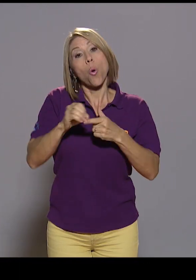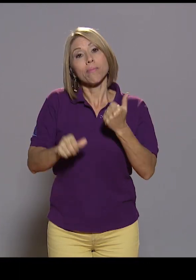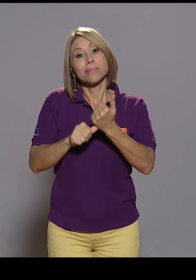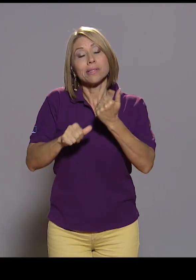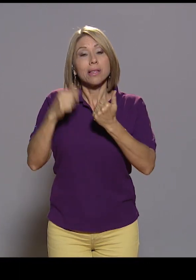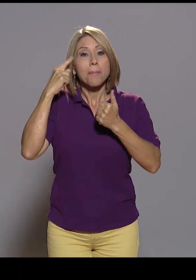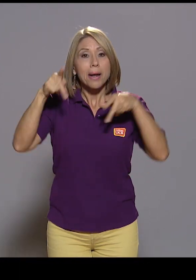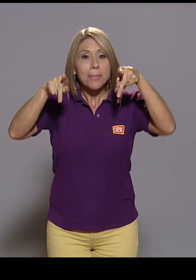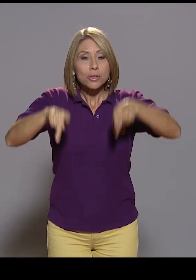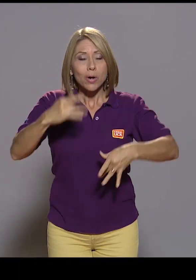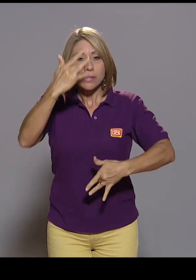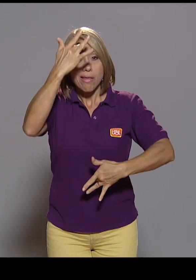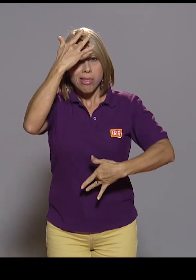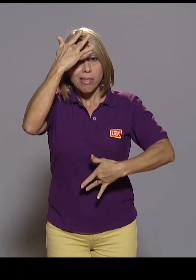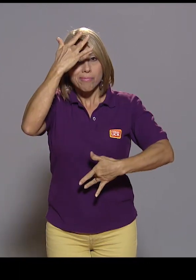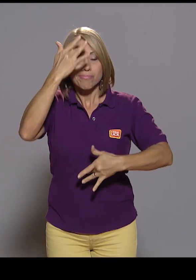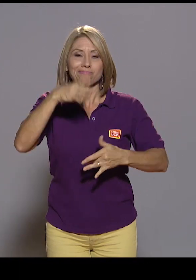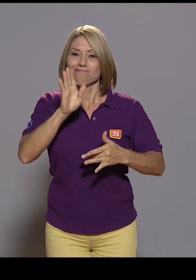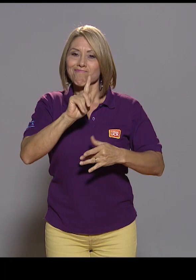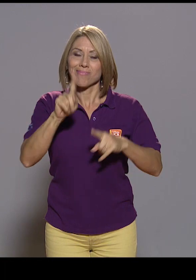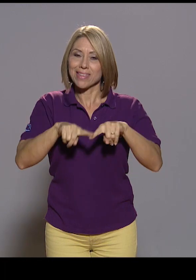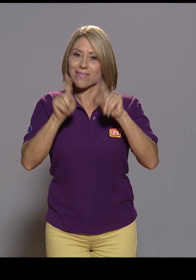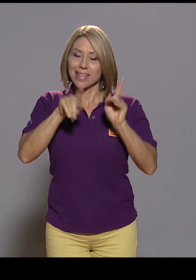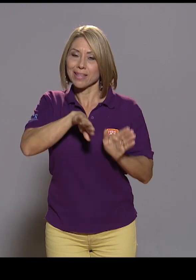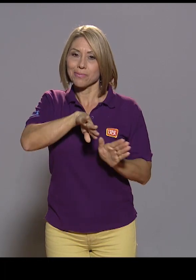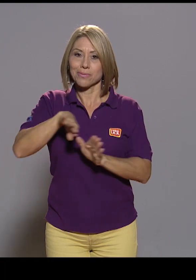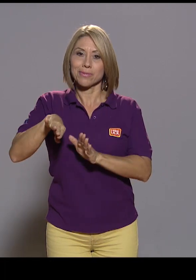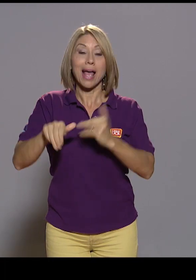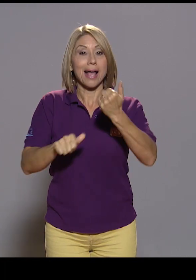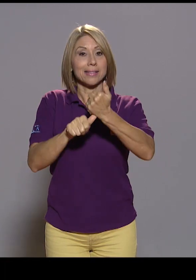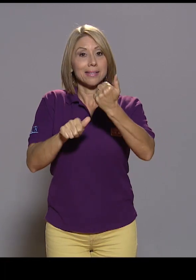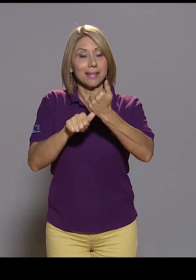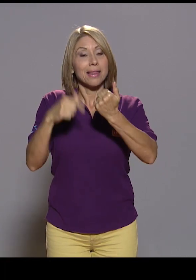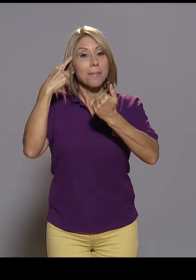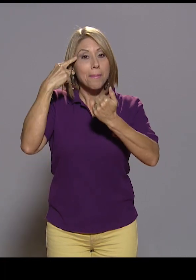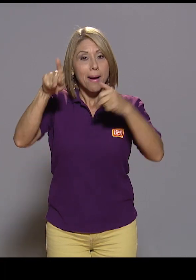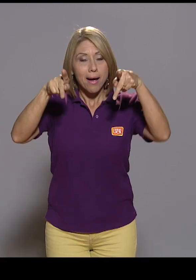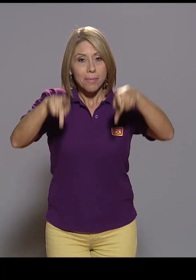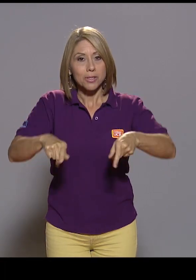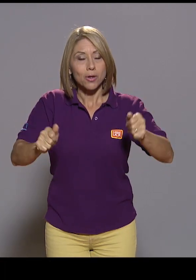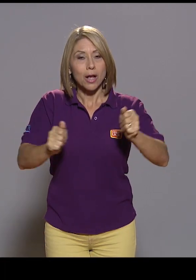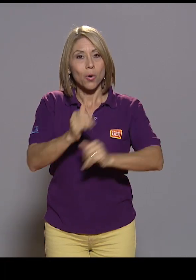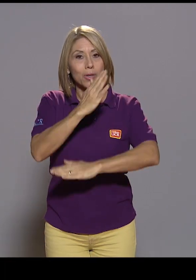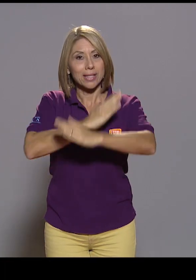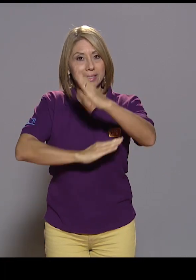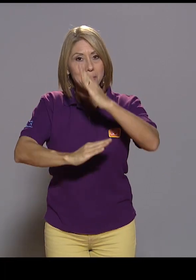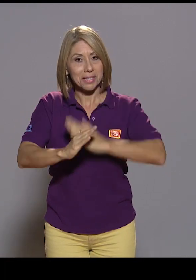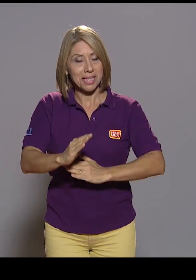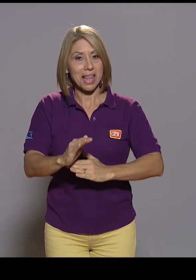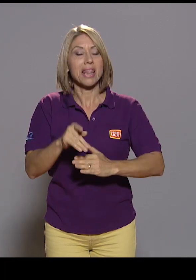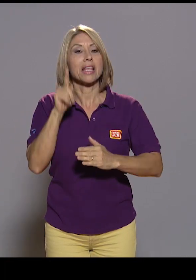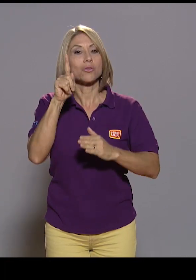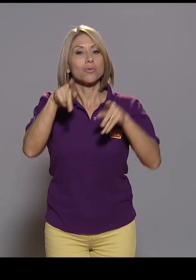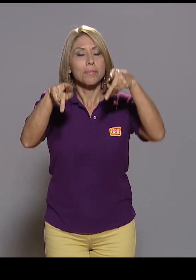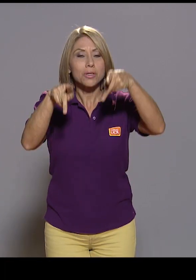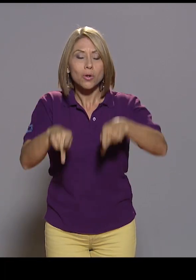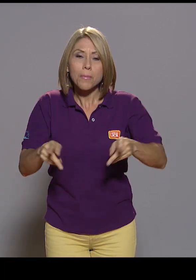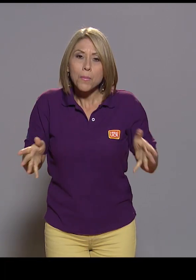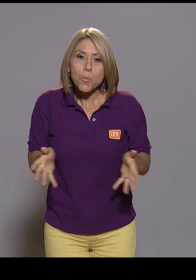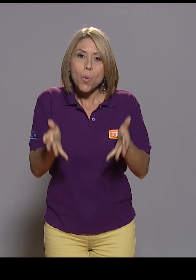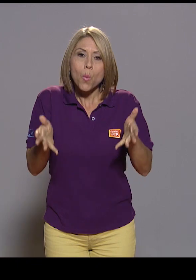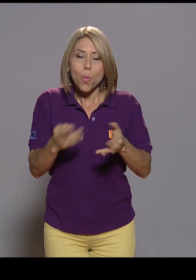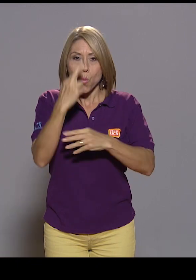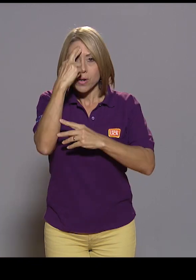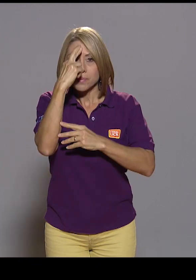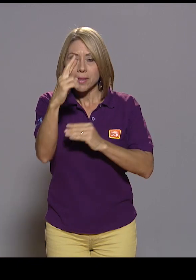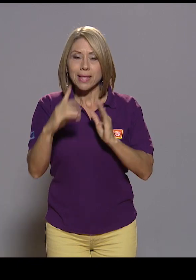El asistente para personas con discapacidad, como bien señala Christian, es una persona que promueve y respeta los derechos de